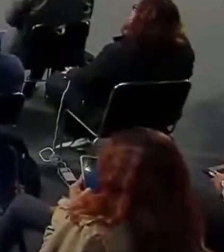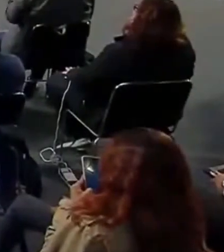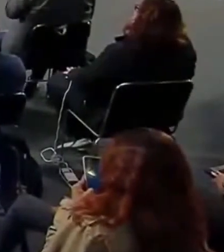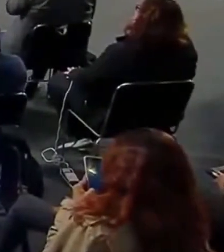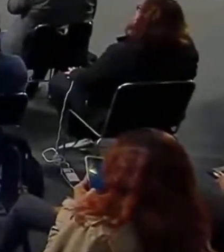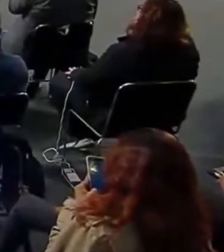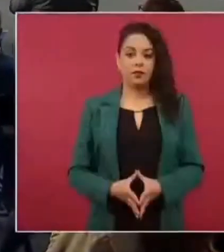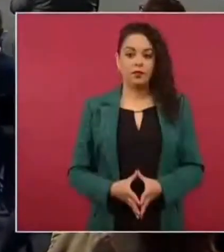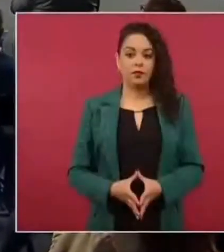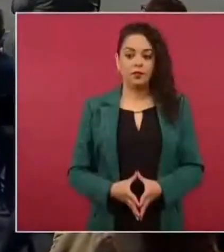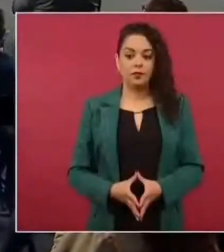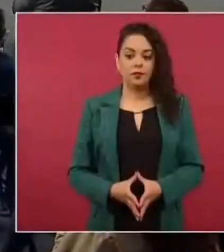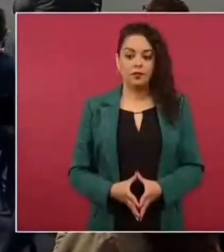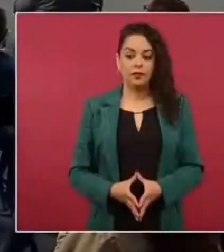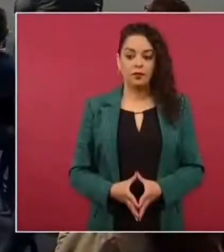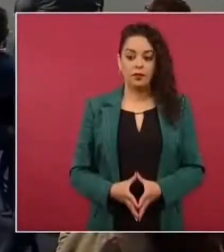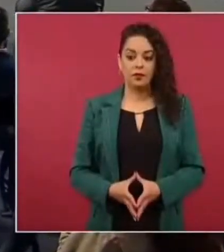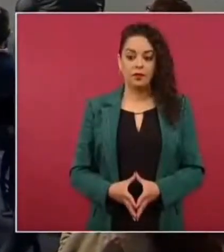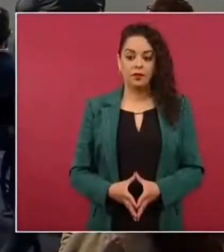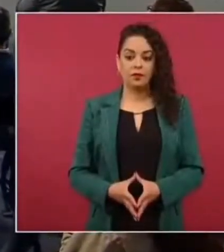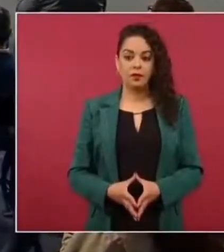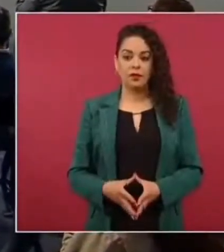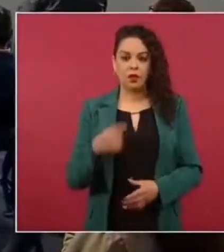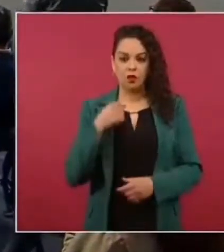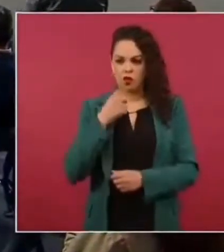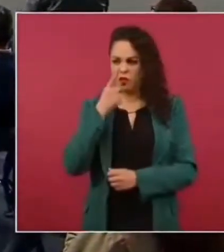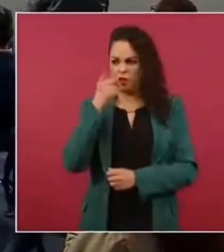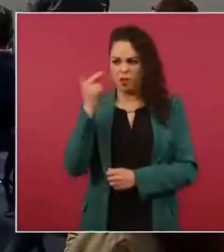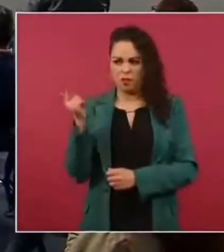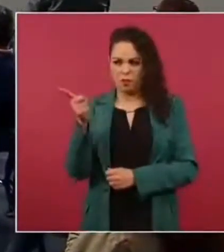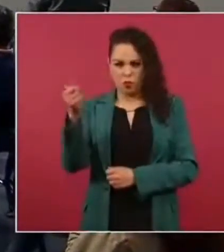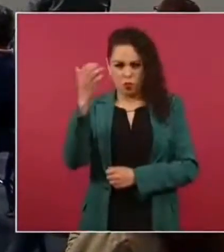si conocí a Atenas me dijo que sí bueno